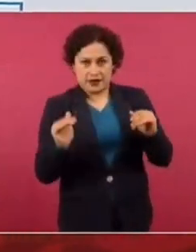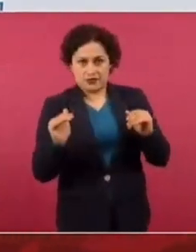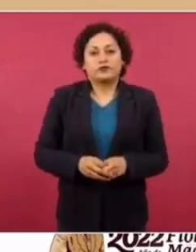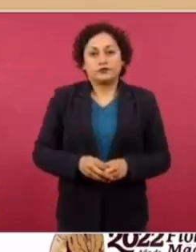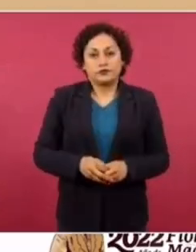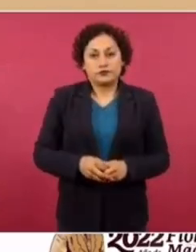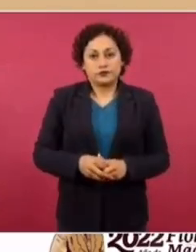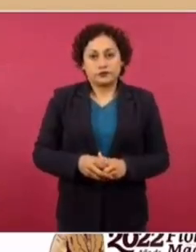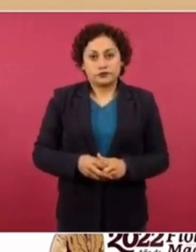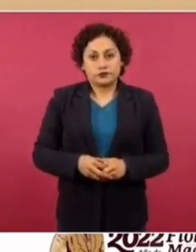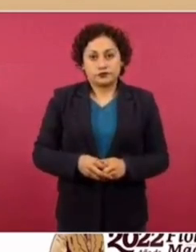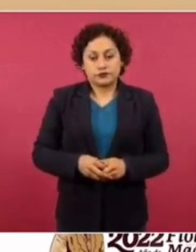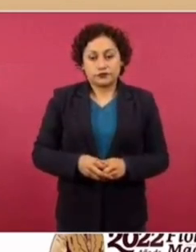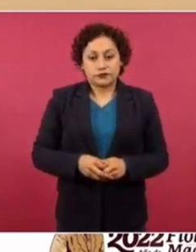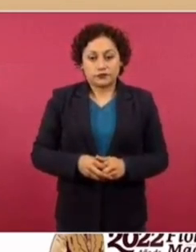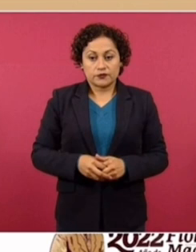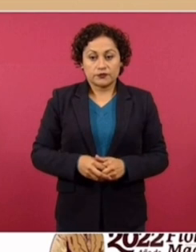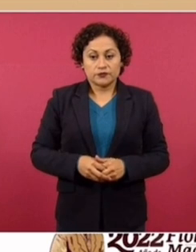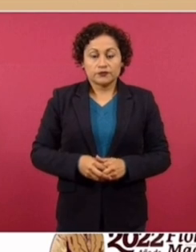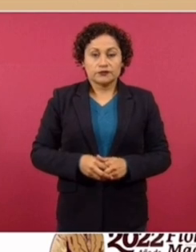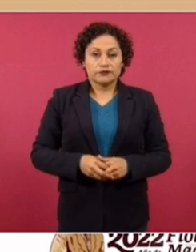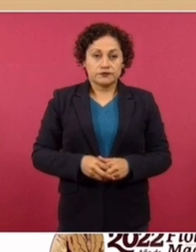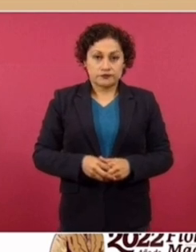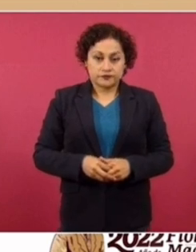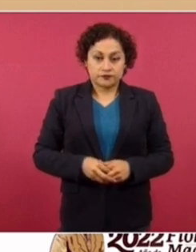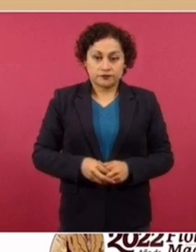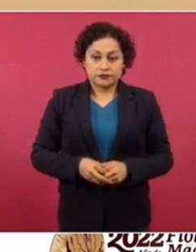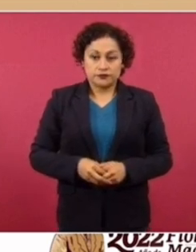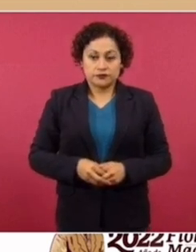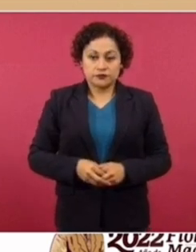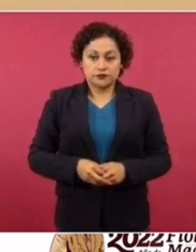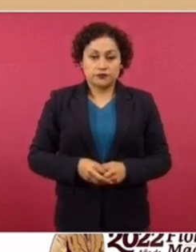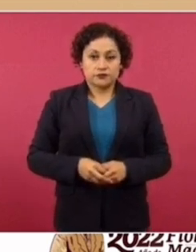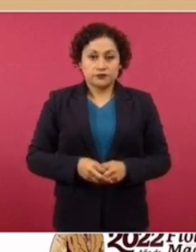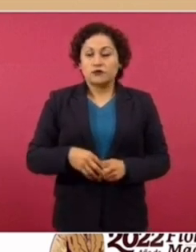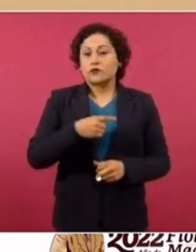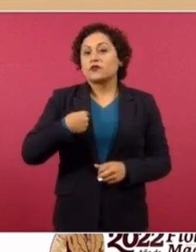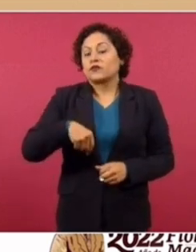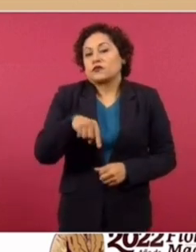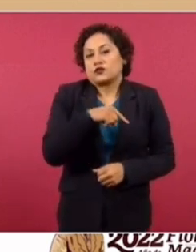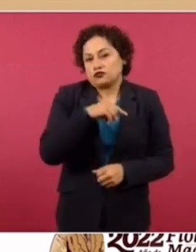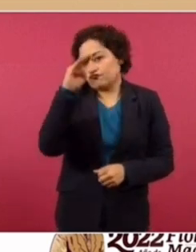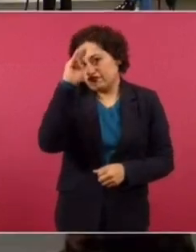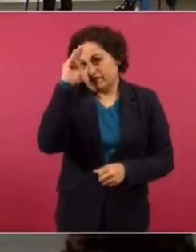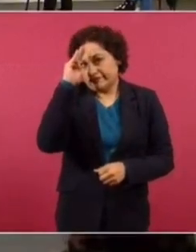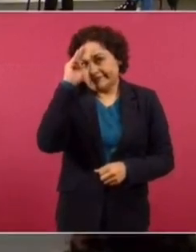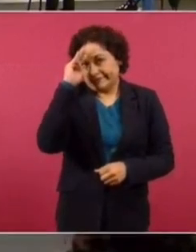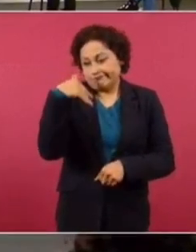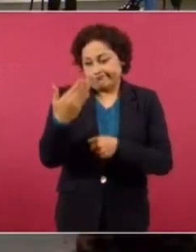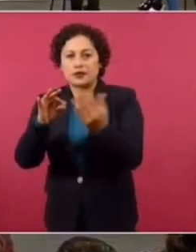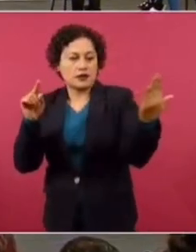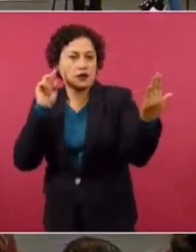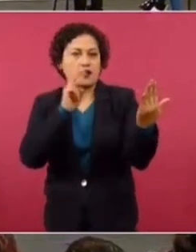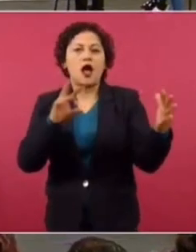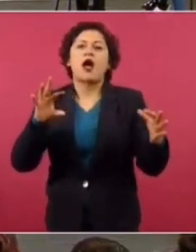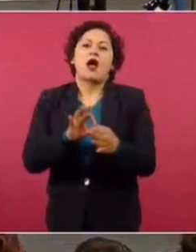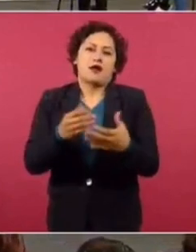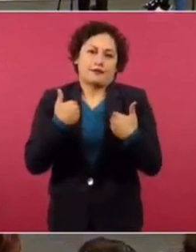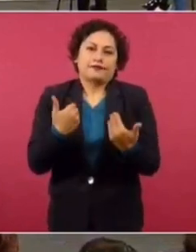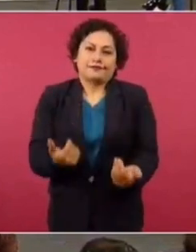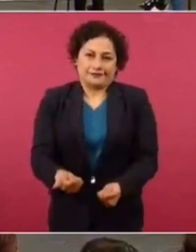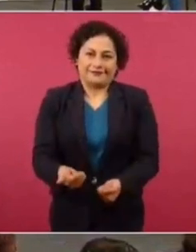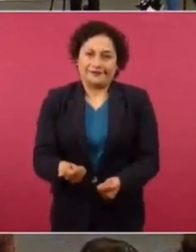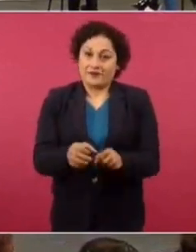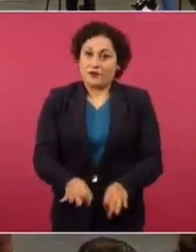ya 22. Y lo que estamos proponiéndonos es reducir más. No hay texto sin